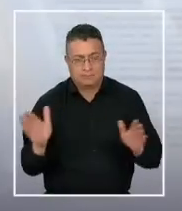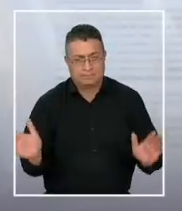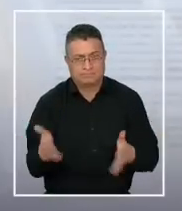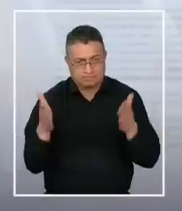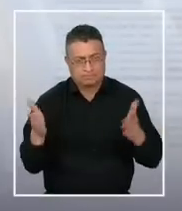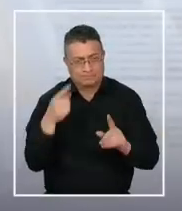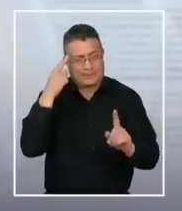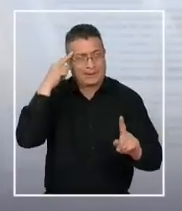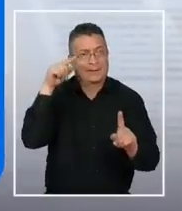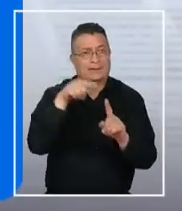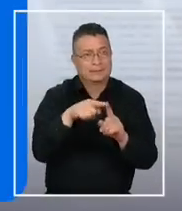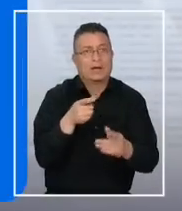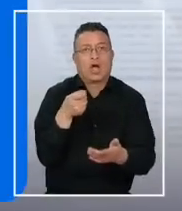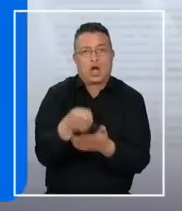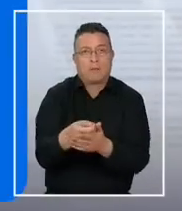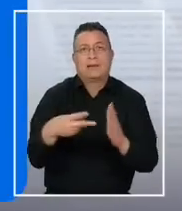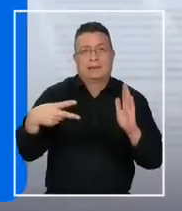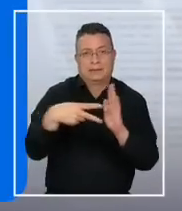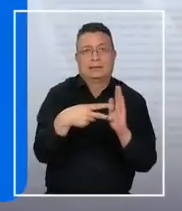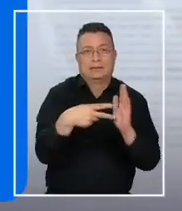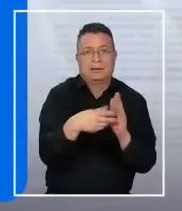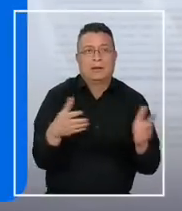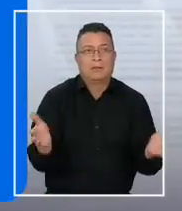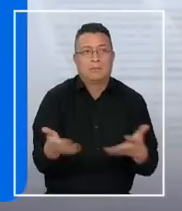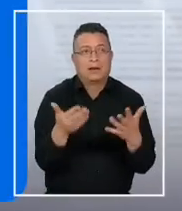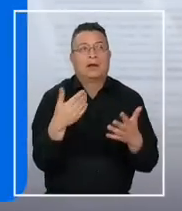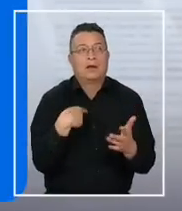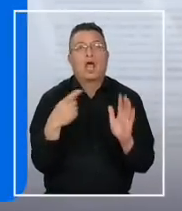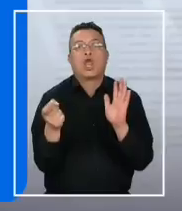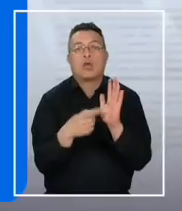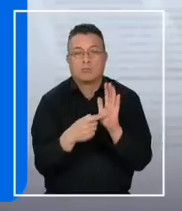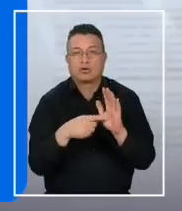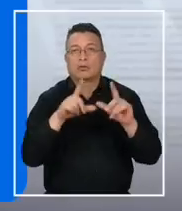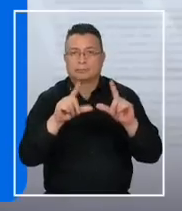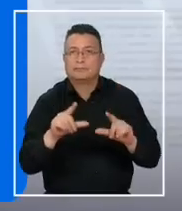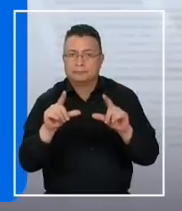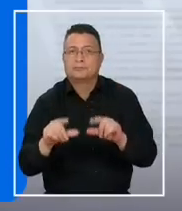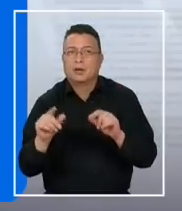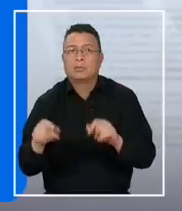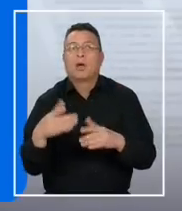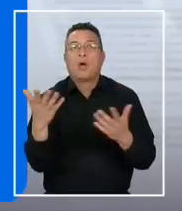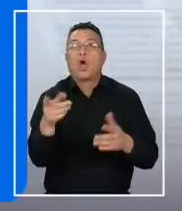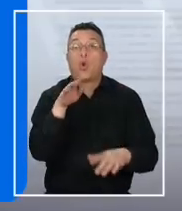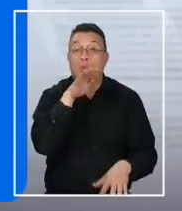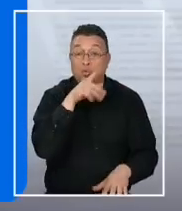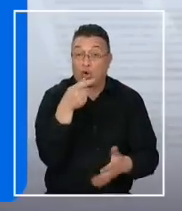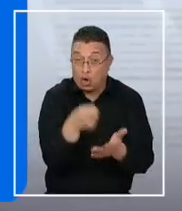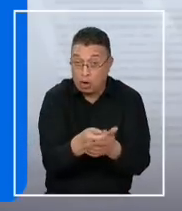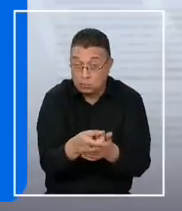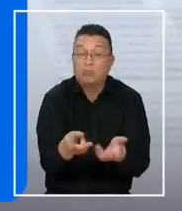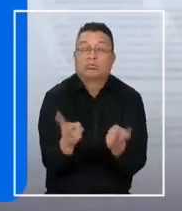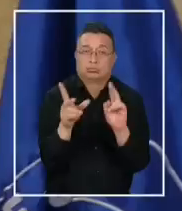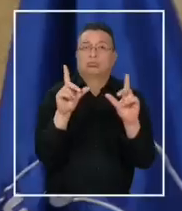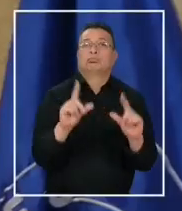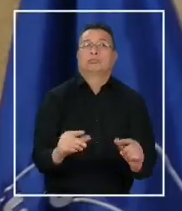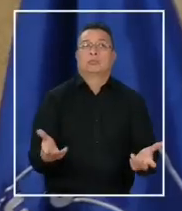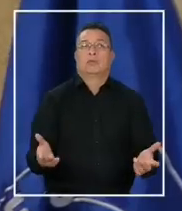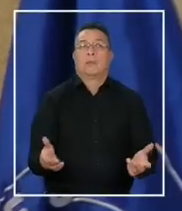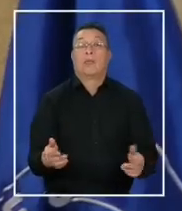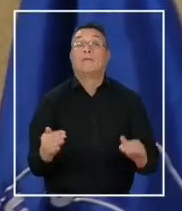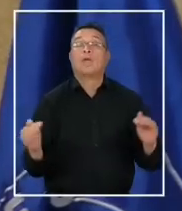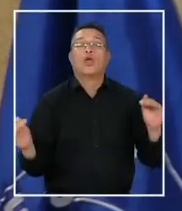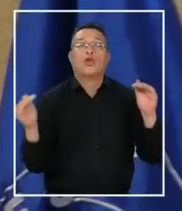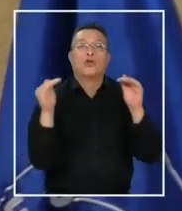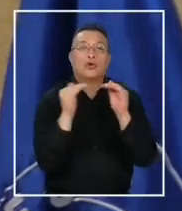acciones en materia de fomento de la electromovilidad, tales como incentivos tributarios permanentes para quienes utilicen este tipo de vehículos. Al igual